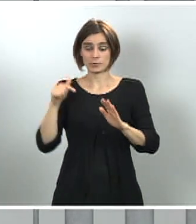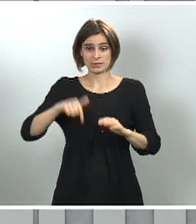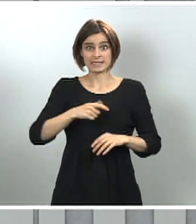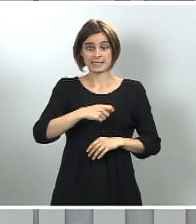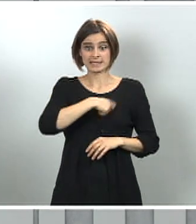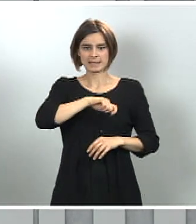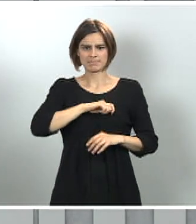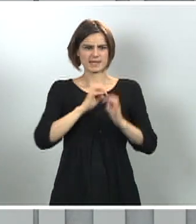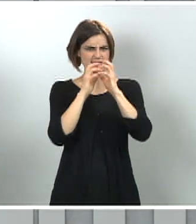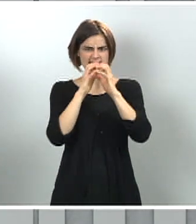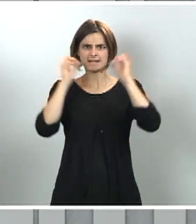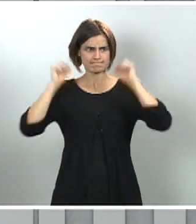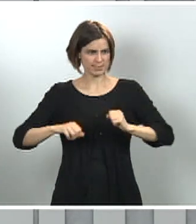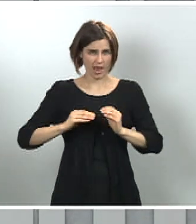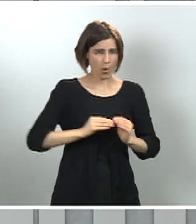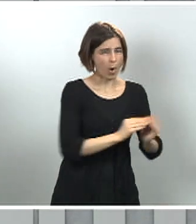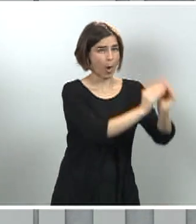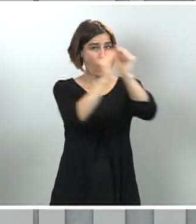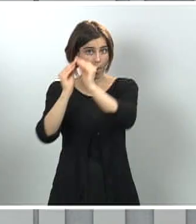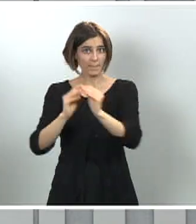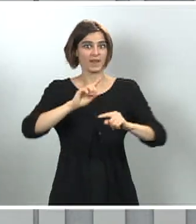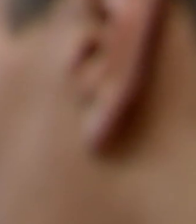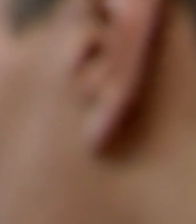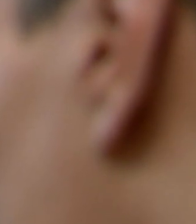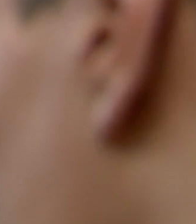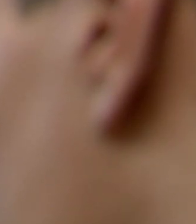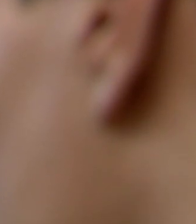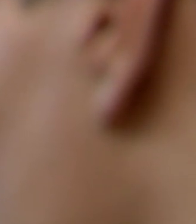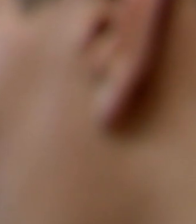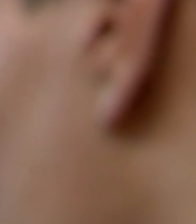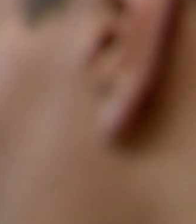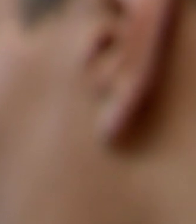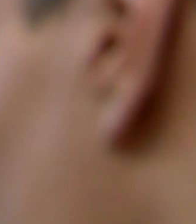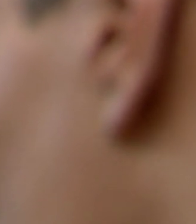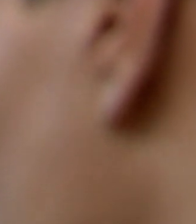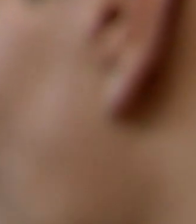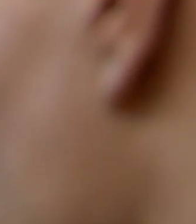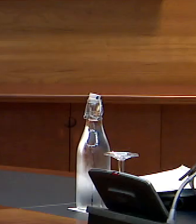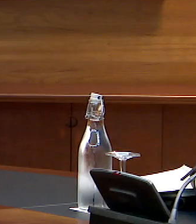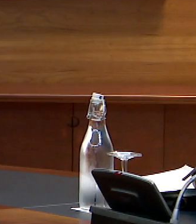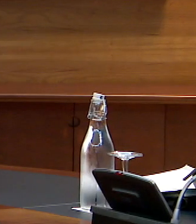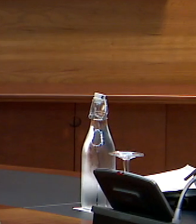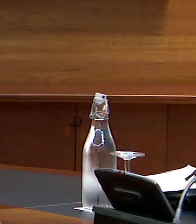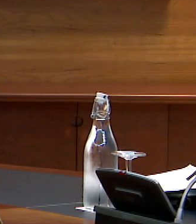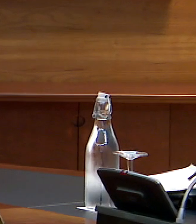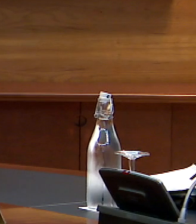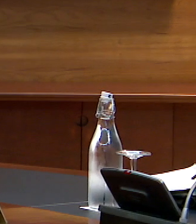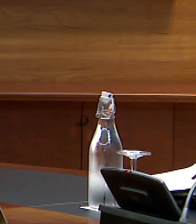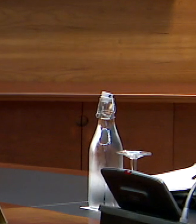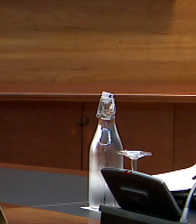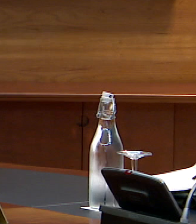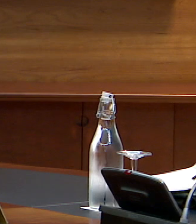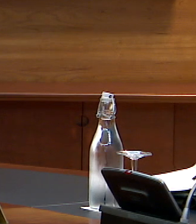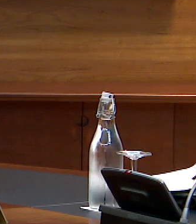Creemos que son las medidas sobre las que puede haber un mayor grado de consenso, donde necesitamos acuerdos y